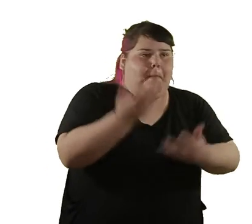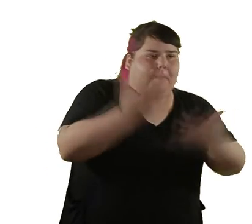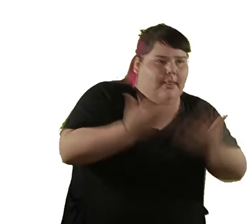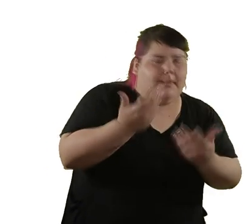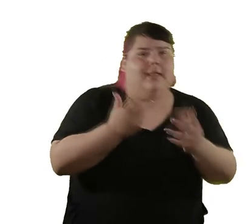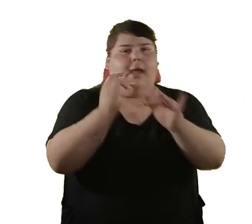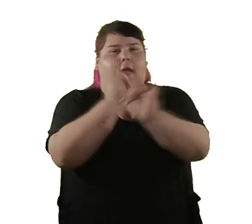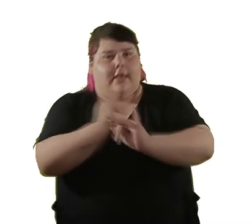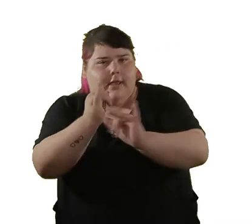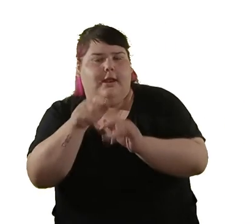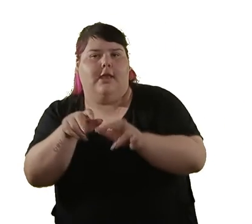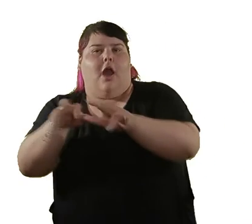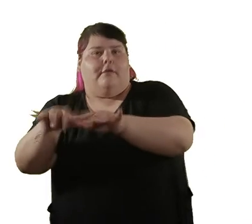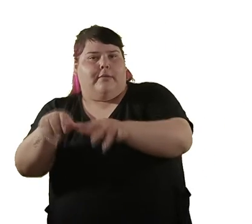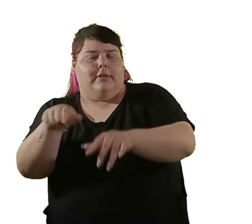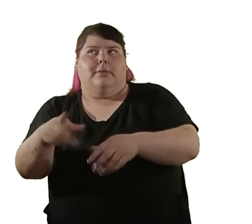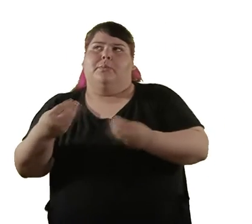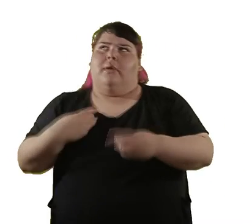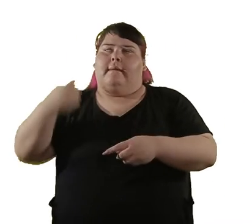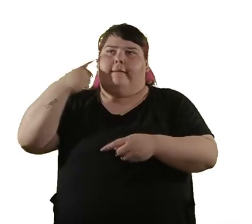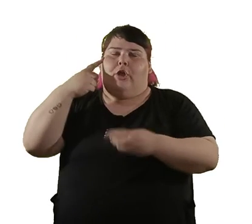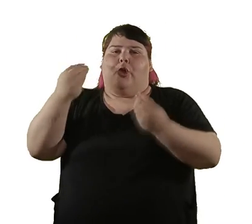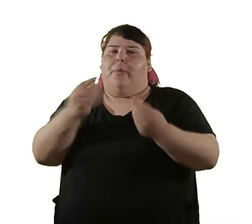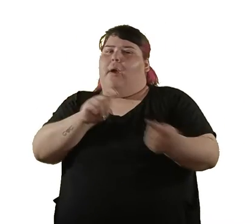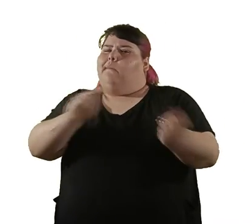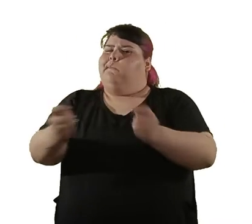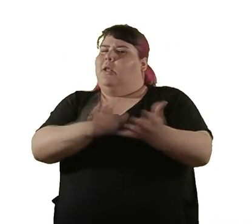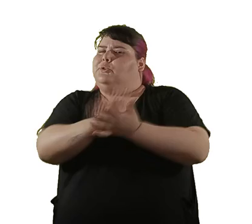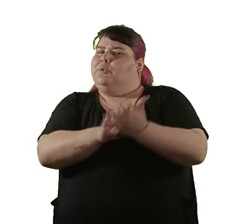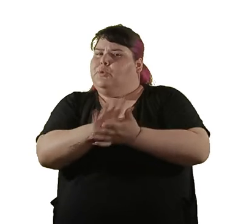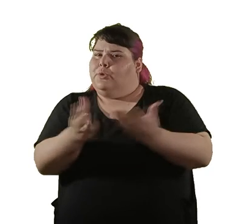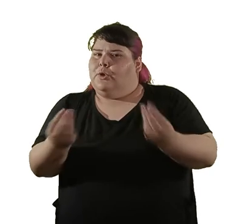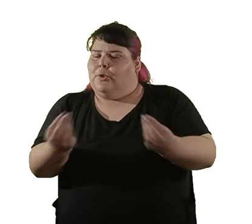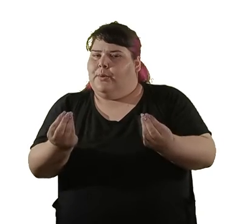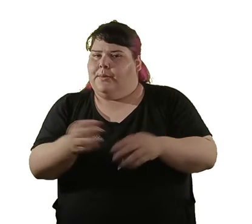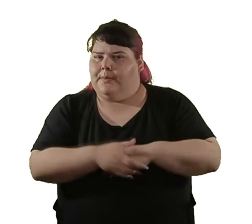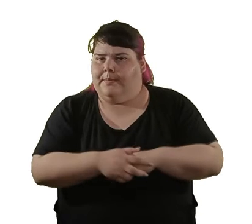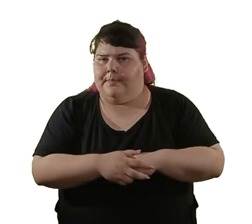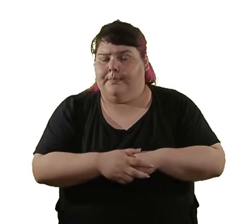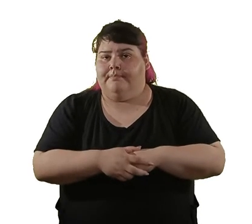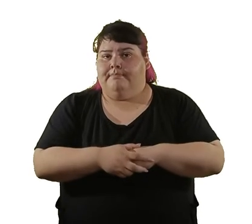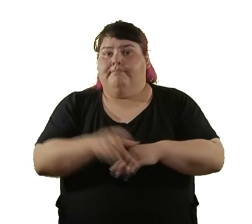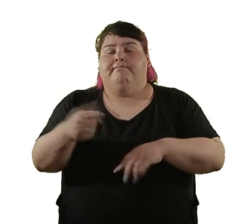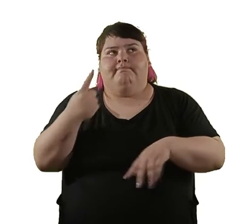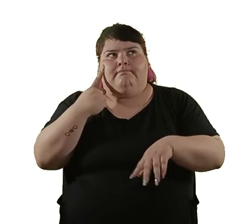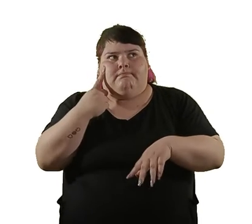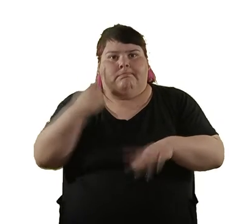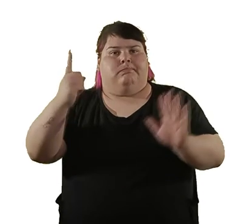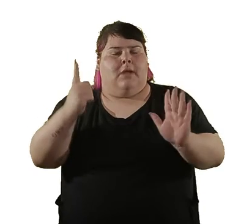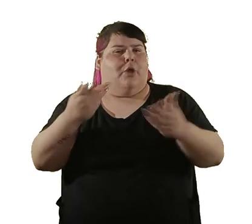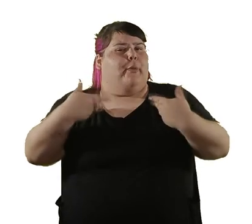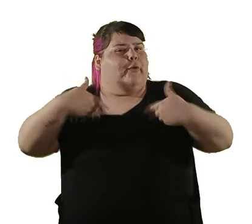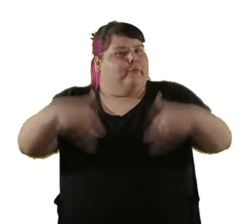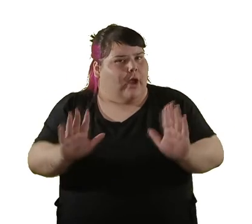Entonces, una pregunta es, bueno, ¿cómo podemos hacer para que eso cambie? O ¿cómo podríamos revertir esto? Y algo que surge bastante intuitivamente